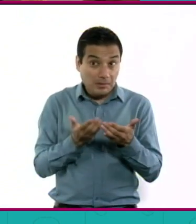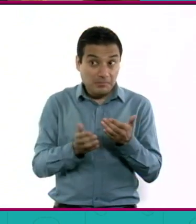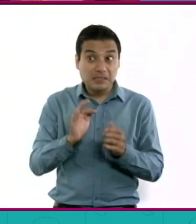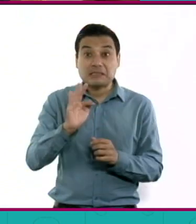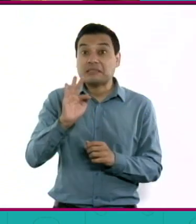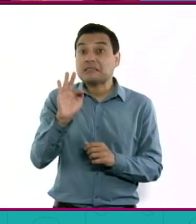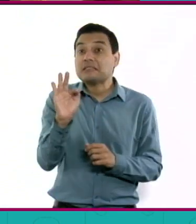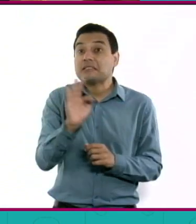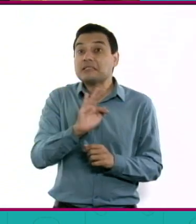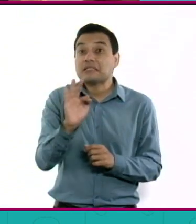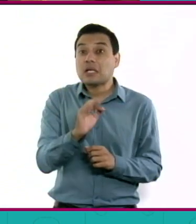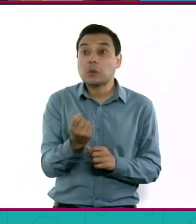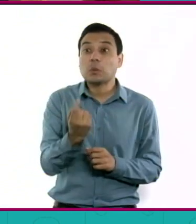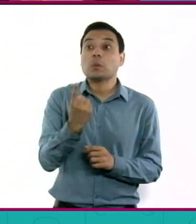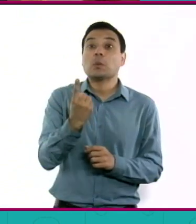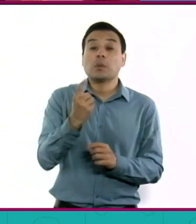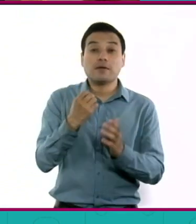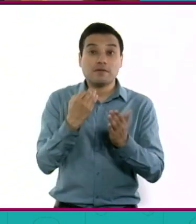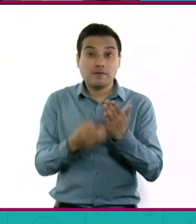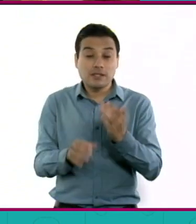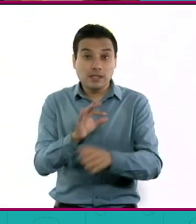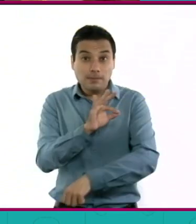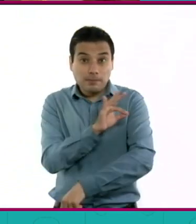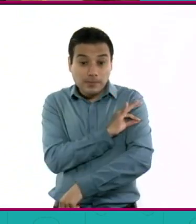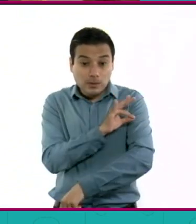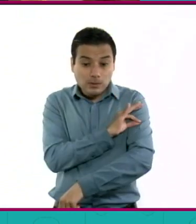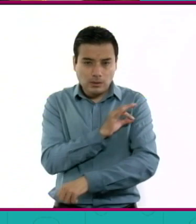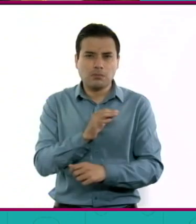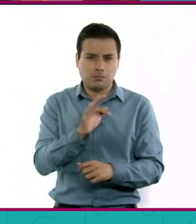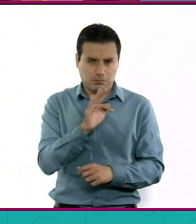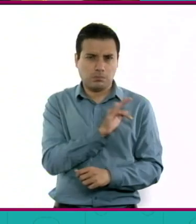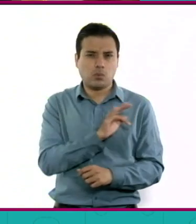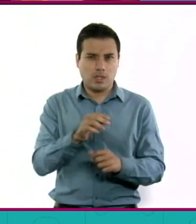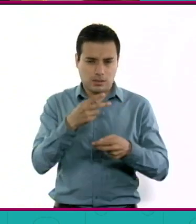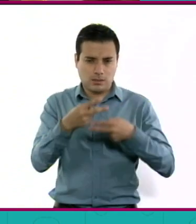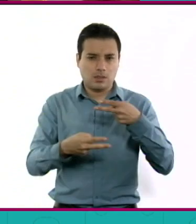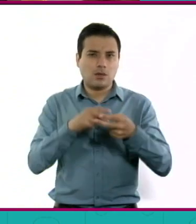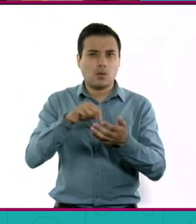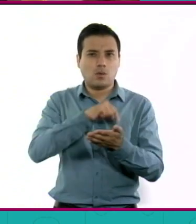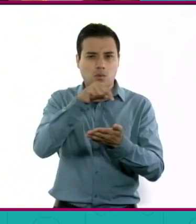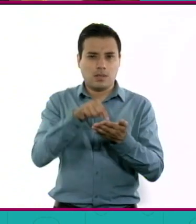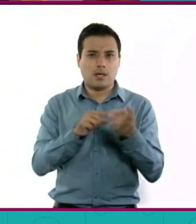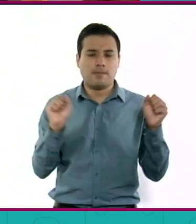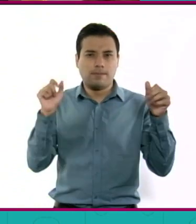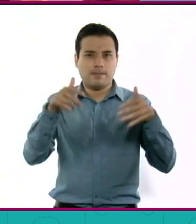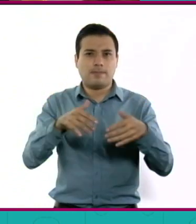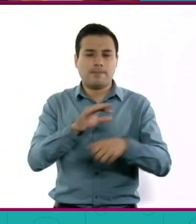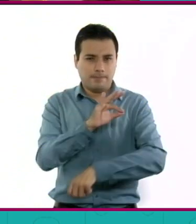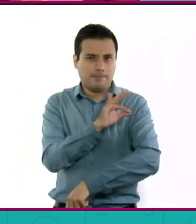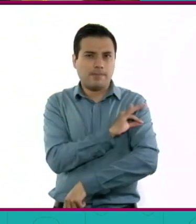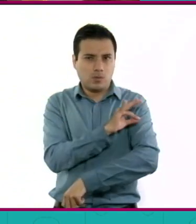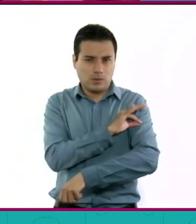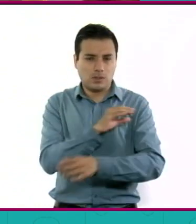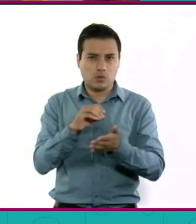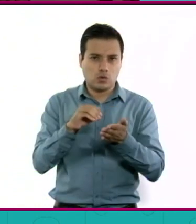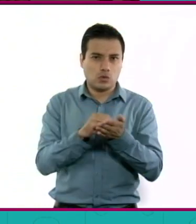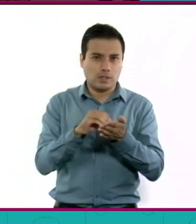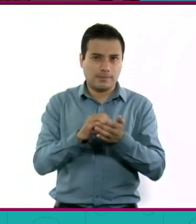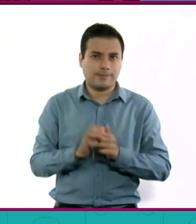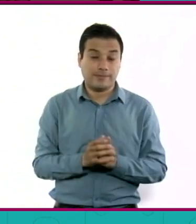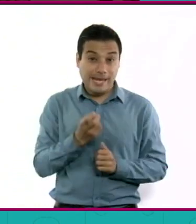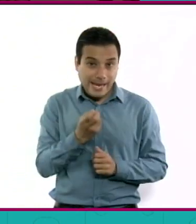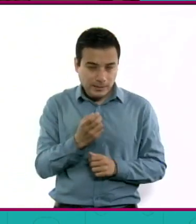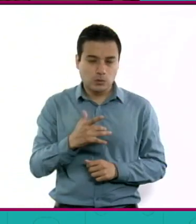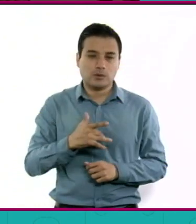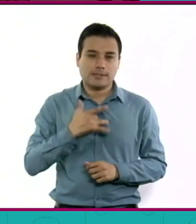alguien le falta que pudiera vacunarse. Entonces, eso también da un espacio de seguridad fundamental. Bueno, gracias